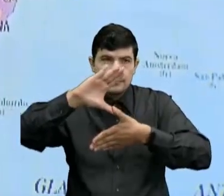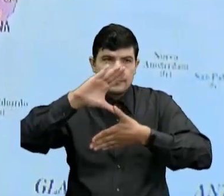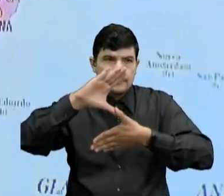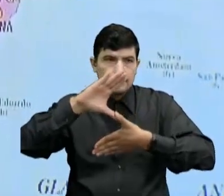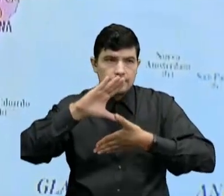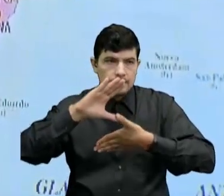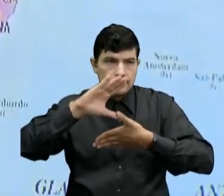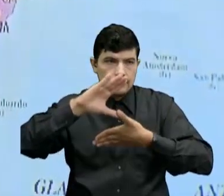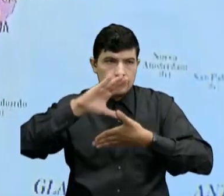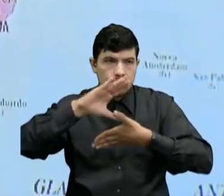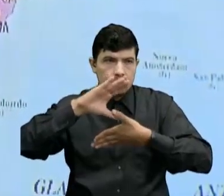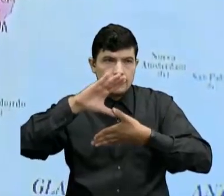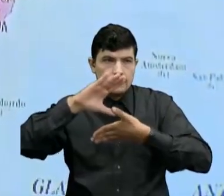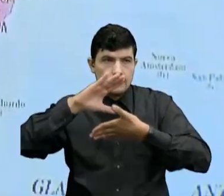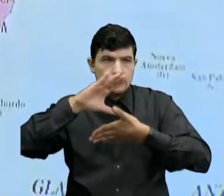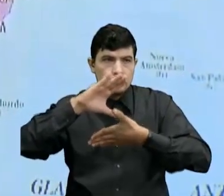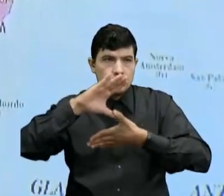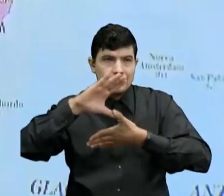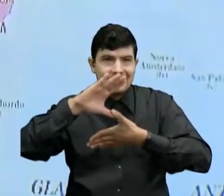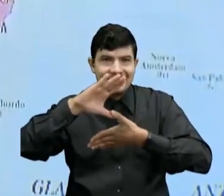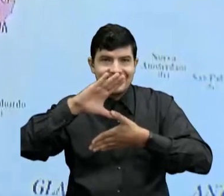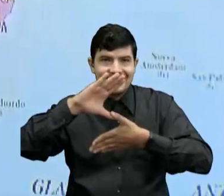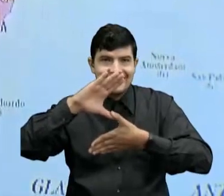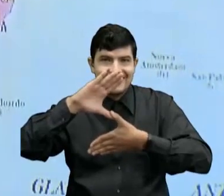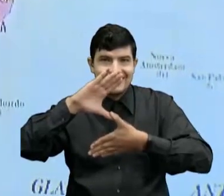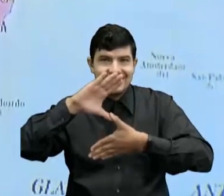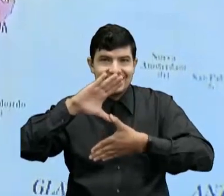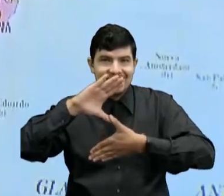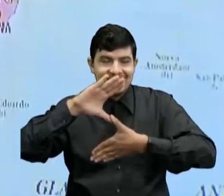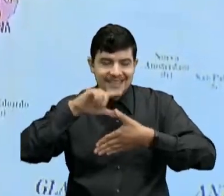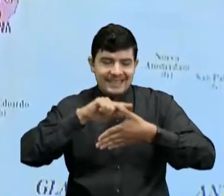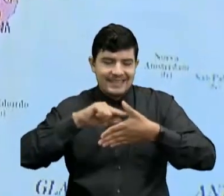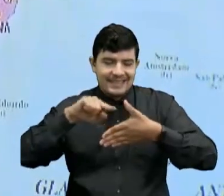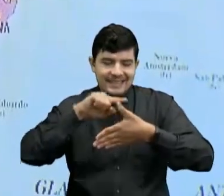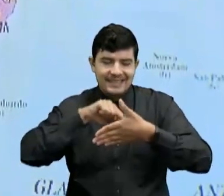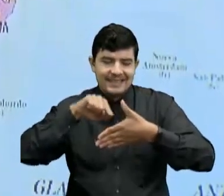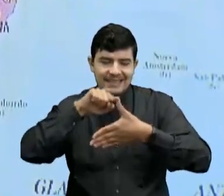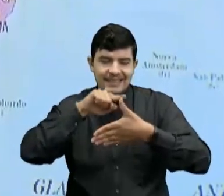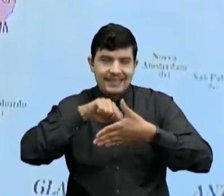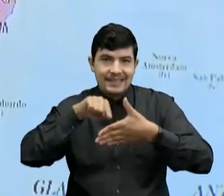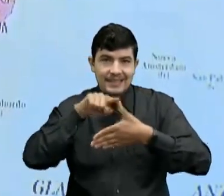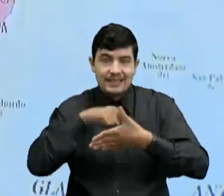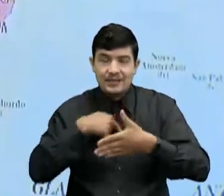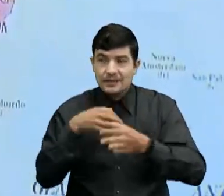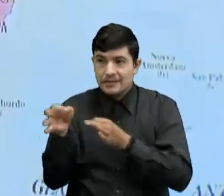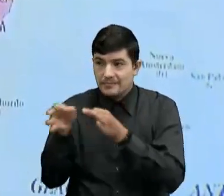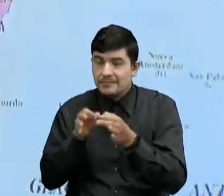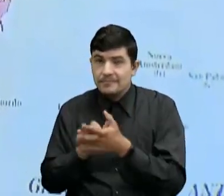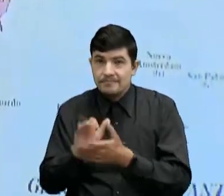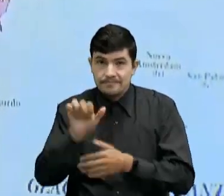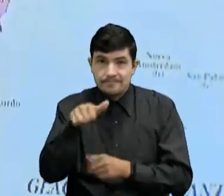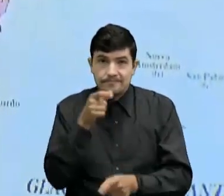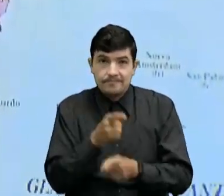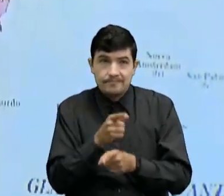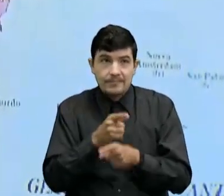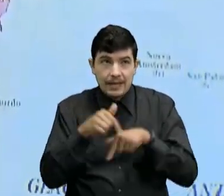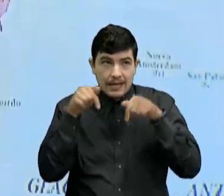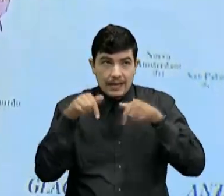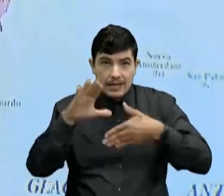fritos de la Patagonia De Patagonia Muy bien Chile Argentina Eso es frío Entonces te explico Tenemos una posición